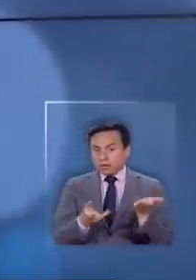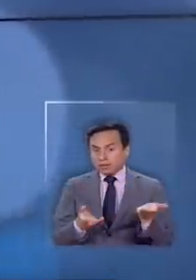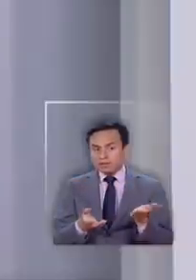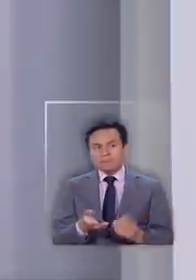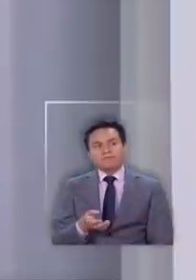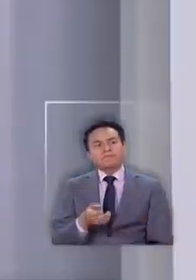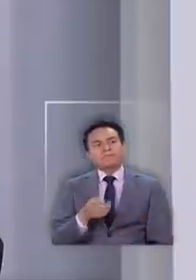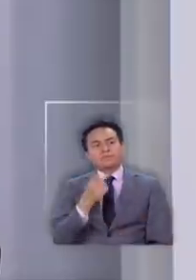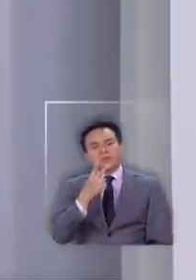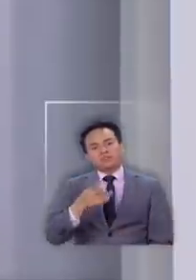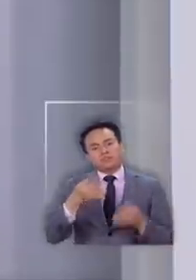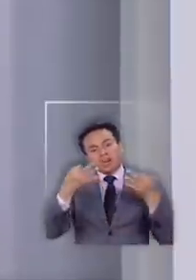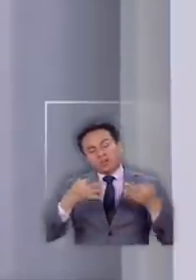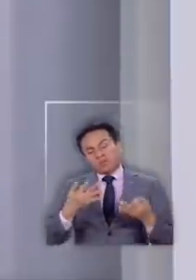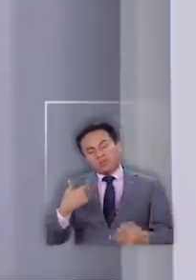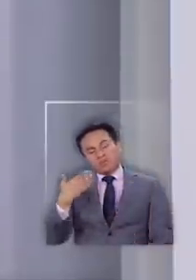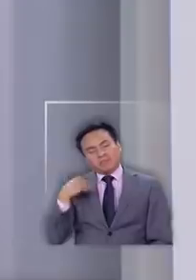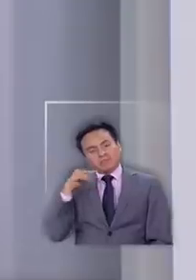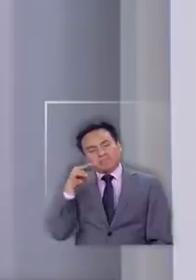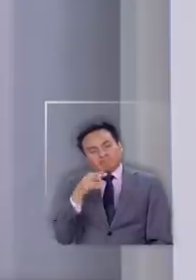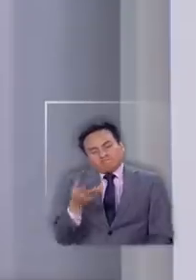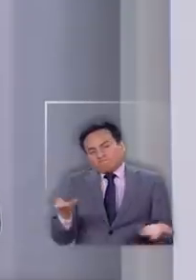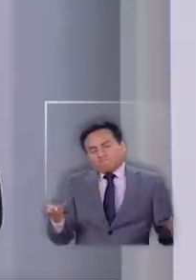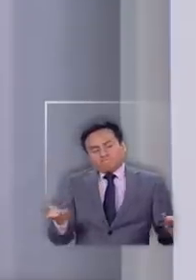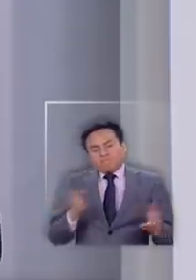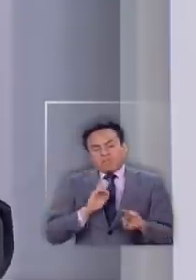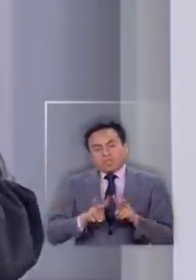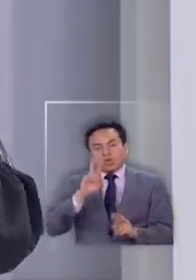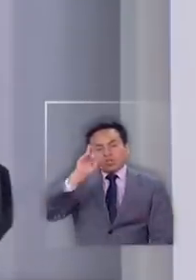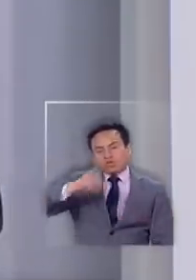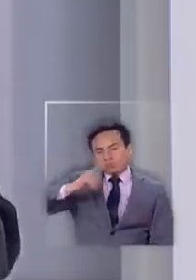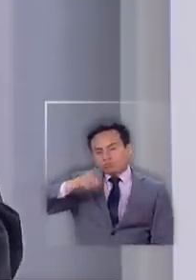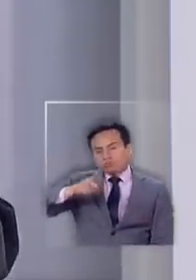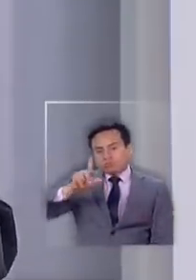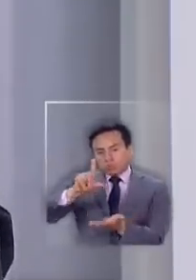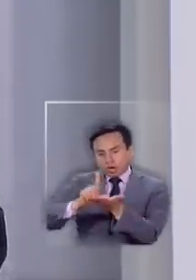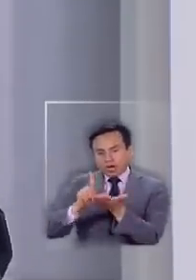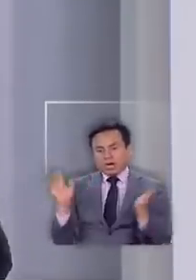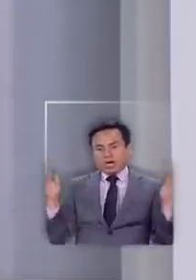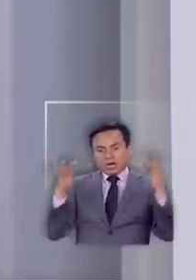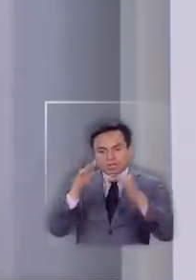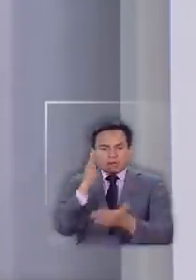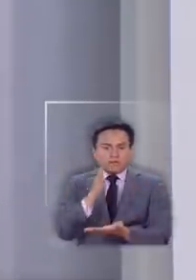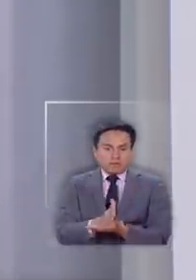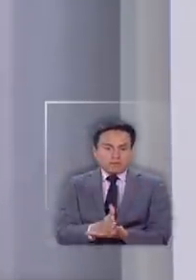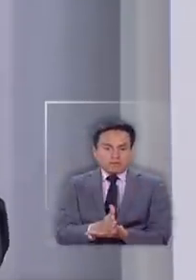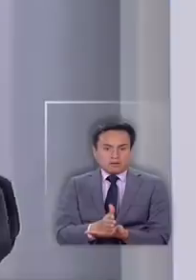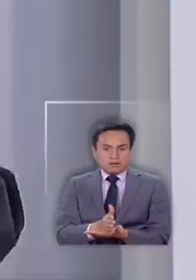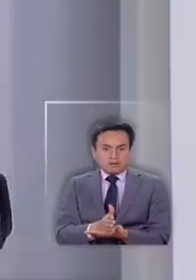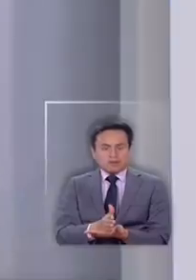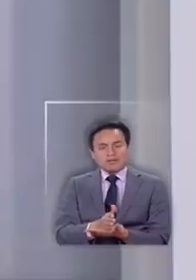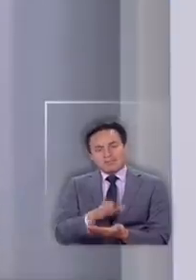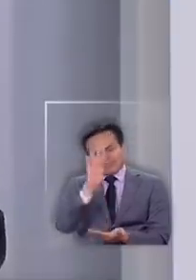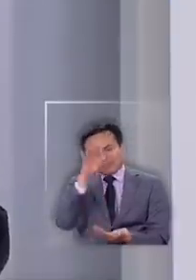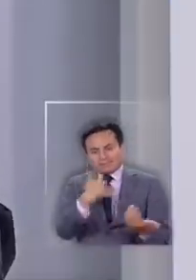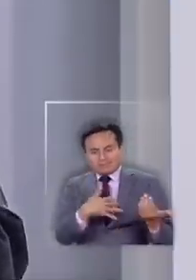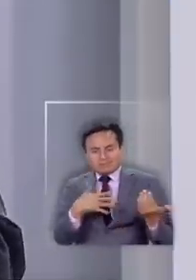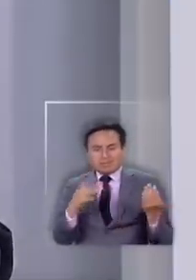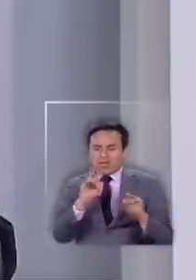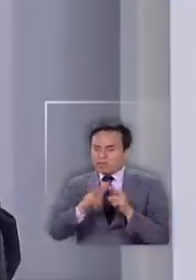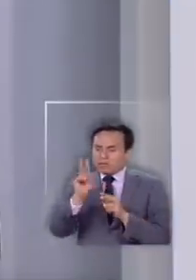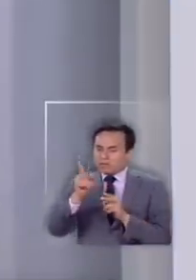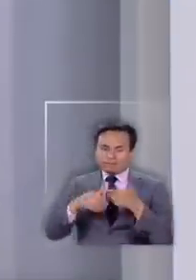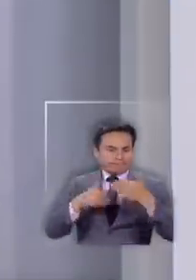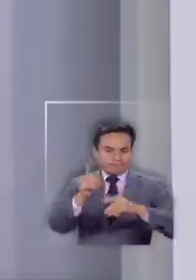Es que si la hubieran hecho adecuadamente se hubieran establecido restricciones en ese templo para poder desarrollar ese tipo de actividades,